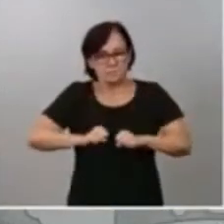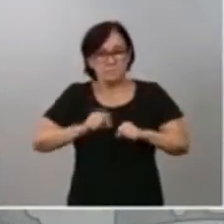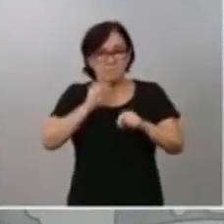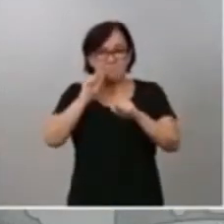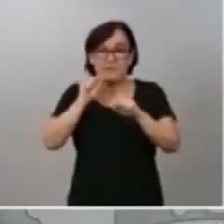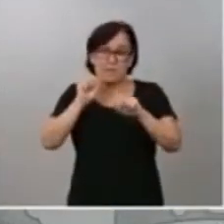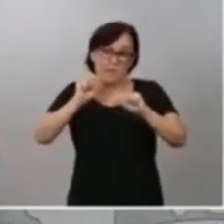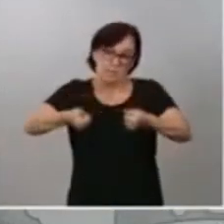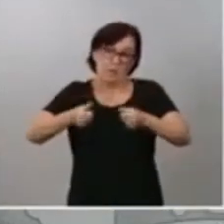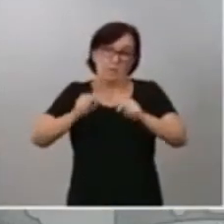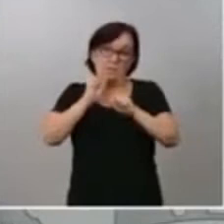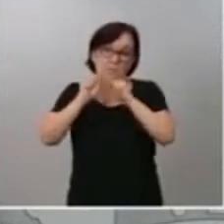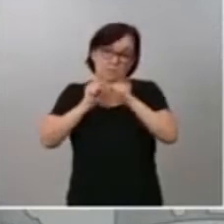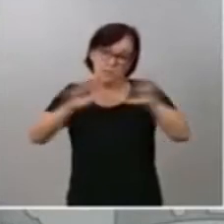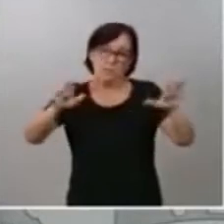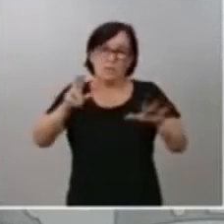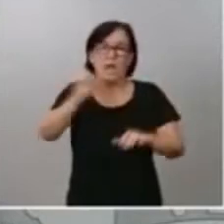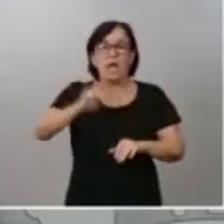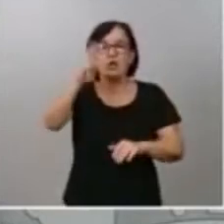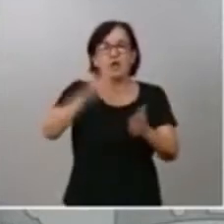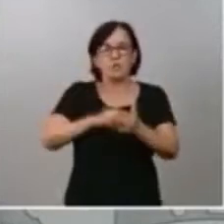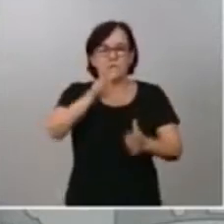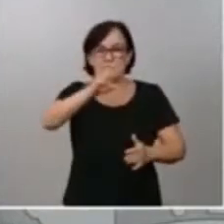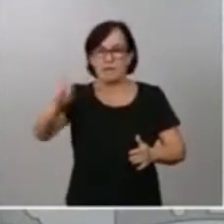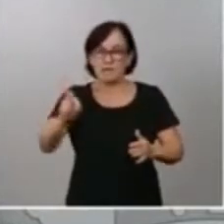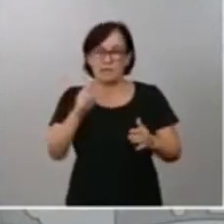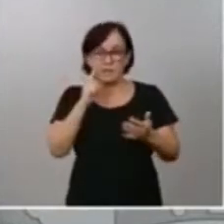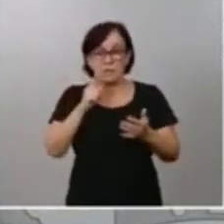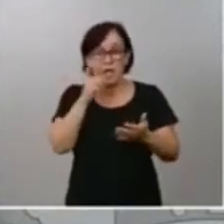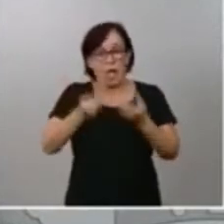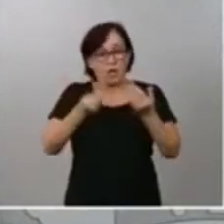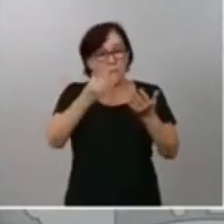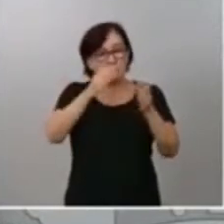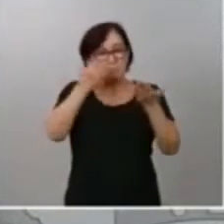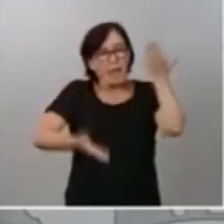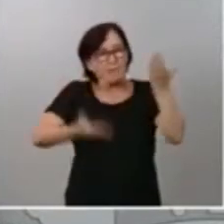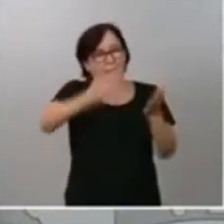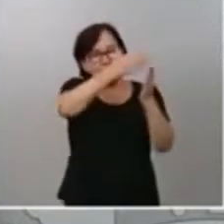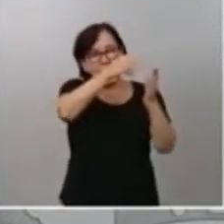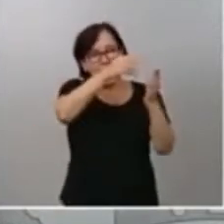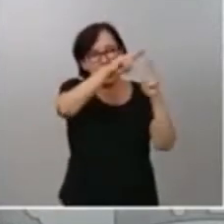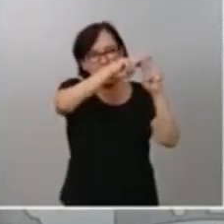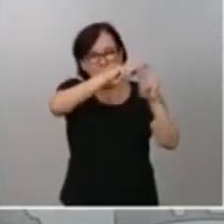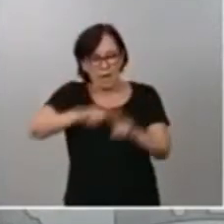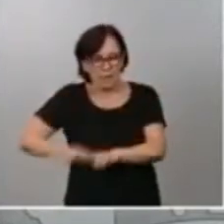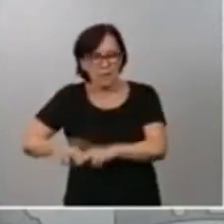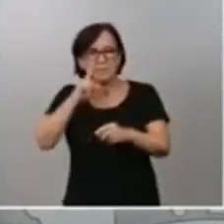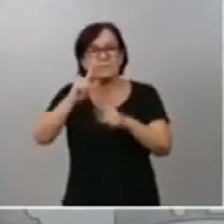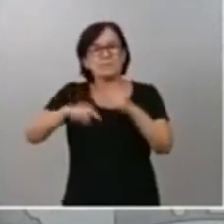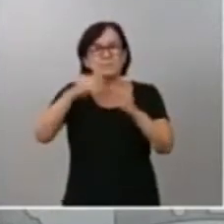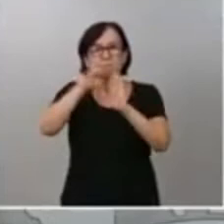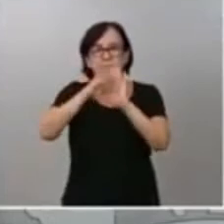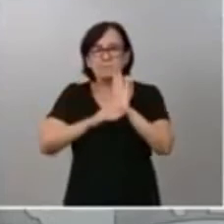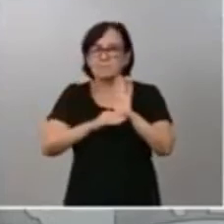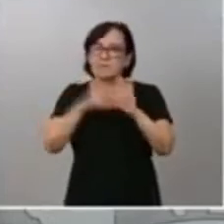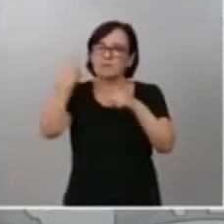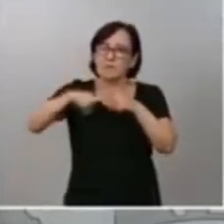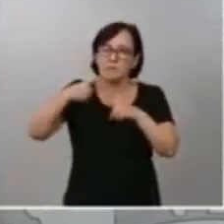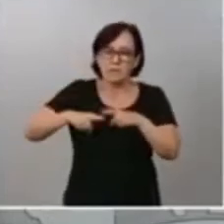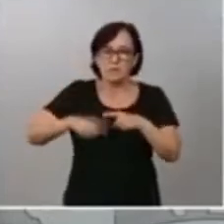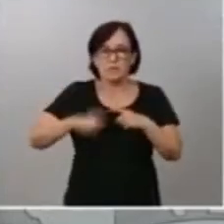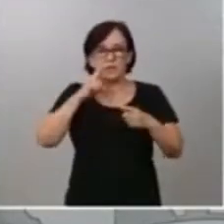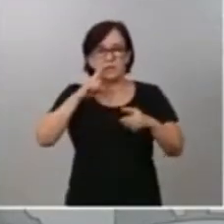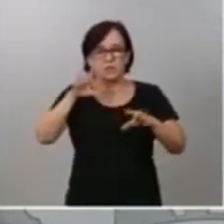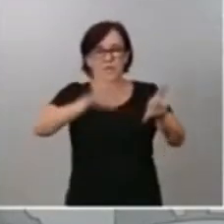2020. Como es lógico, esta rendición de cuentas debe comenzar recordando los principales elementos, las principales decisiones